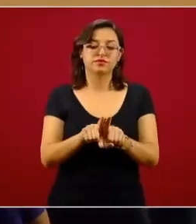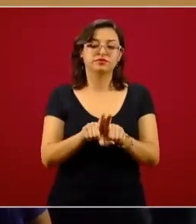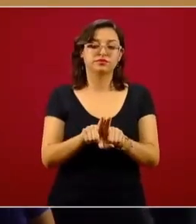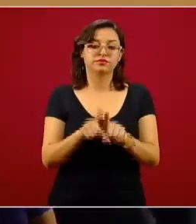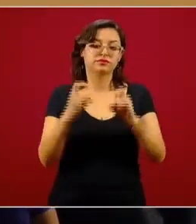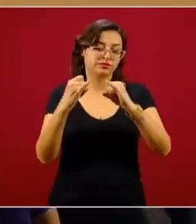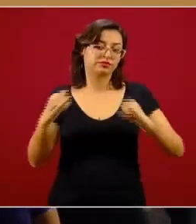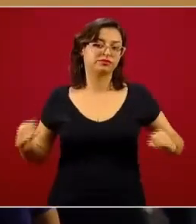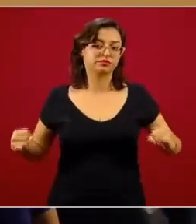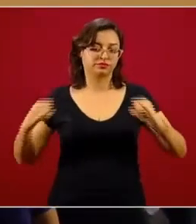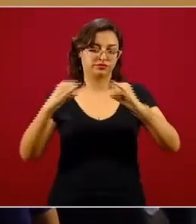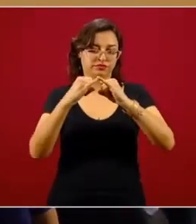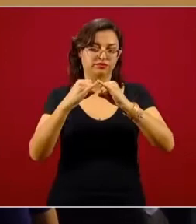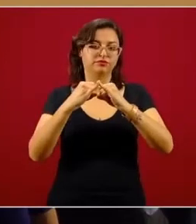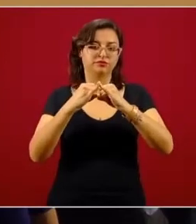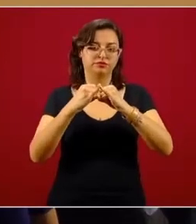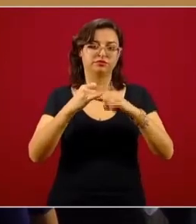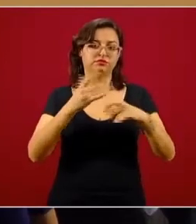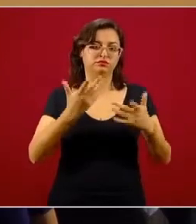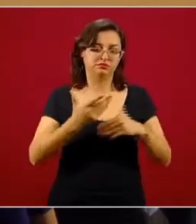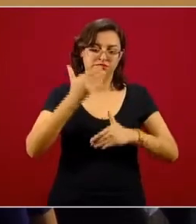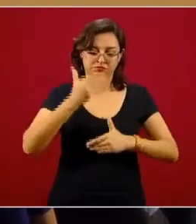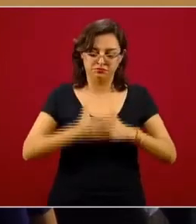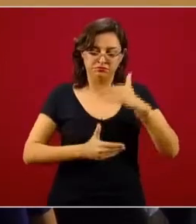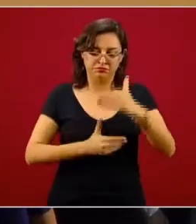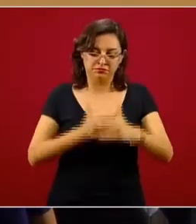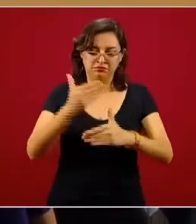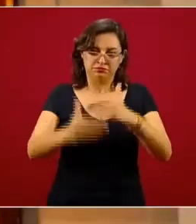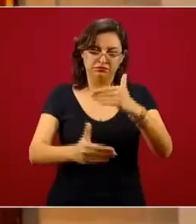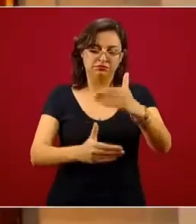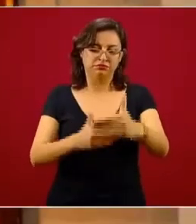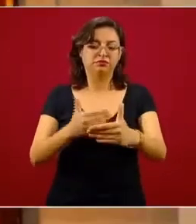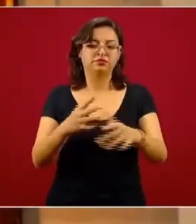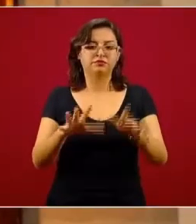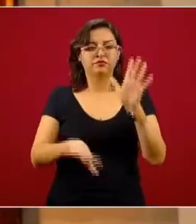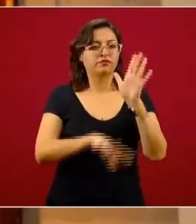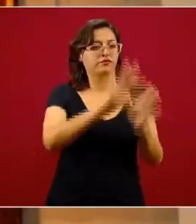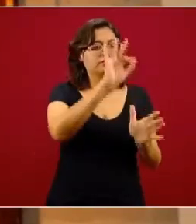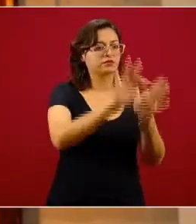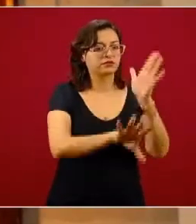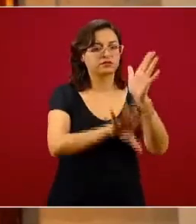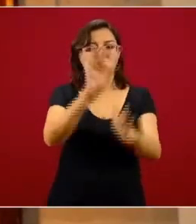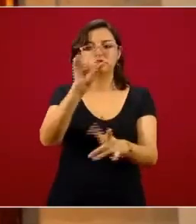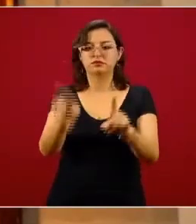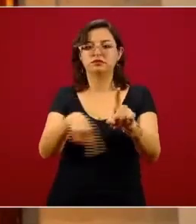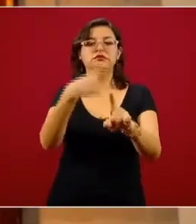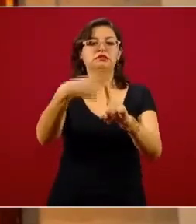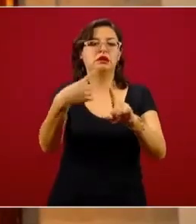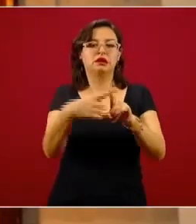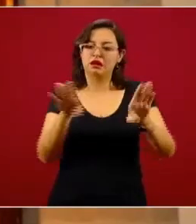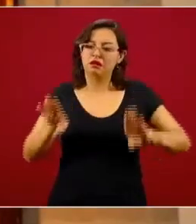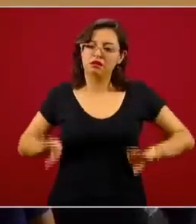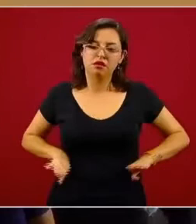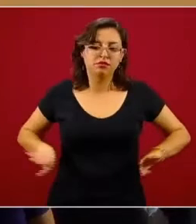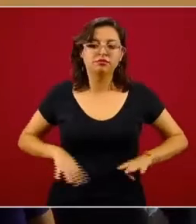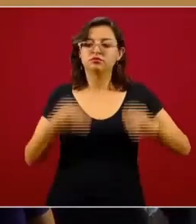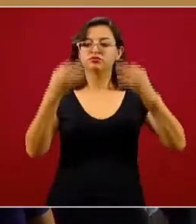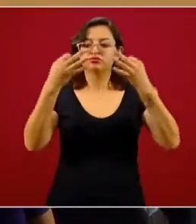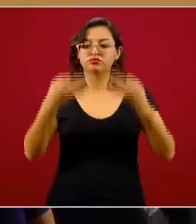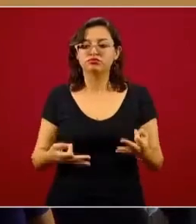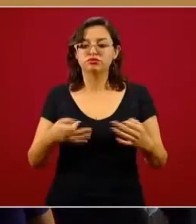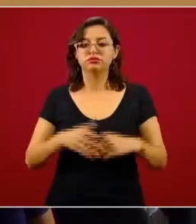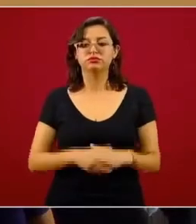de las instituciones, para poder hacer un proceso de selección de estos casos ejemplares. Quiero